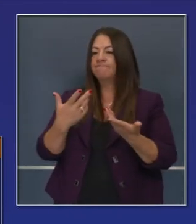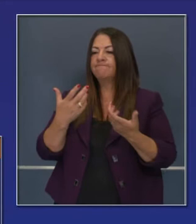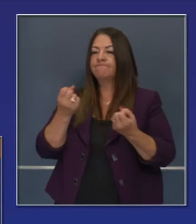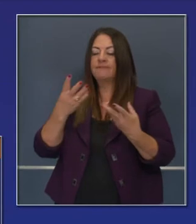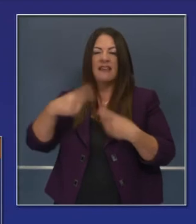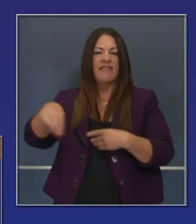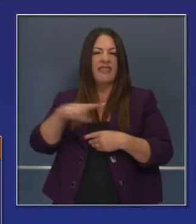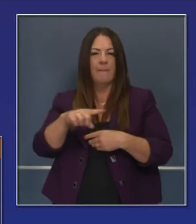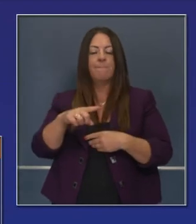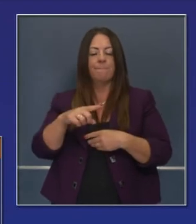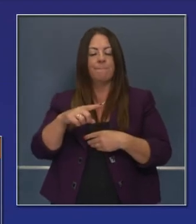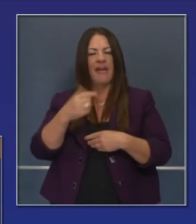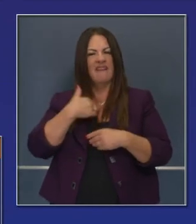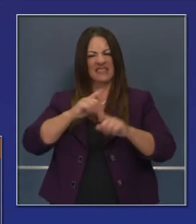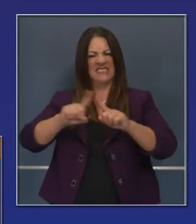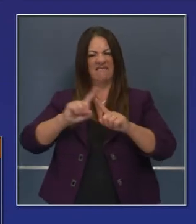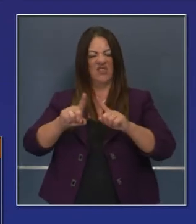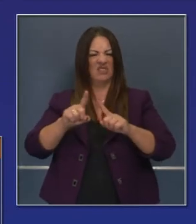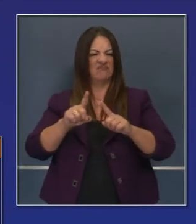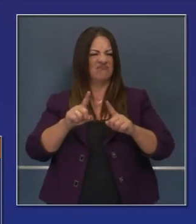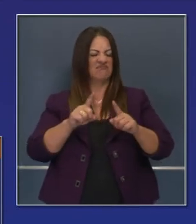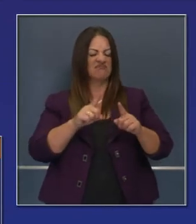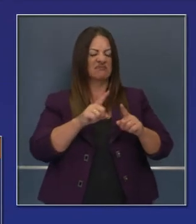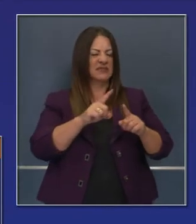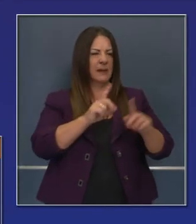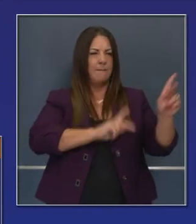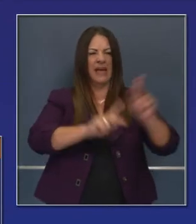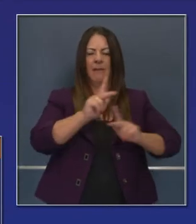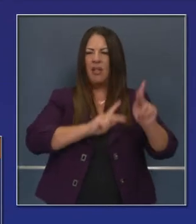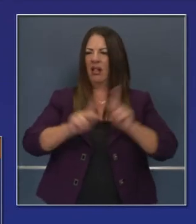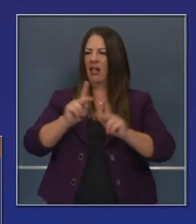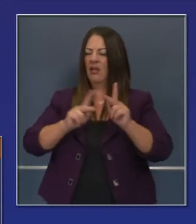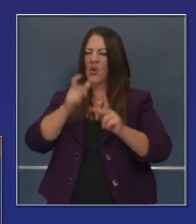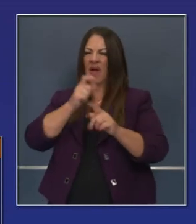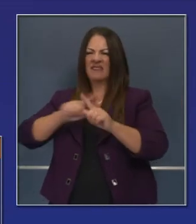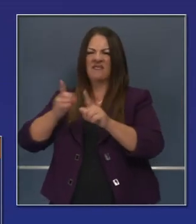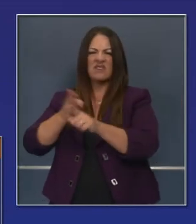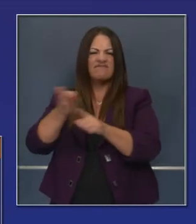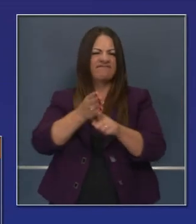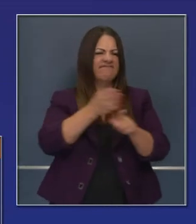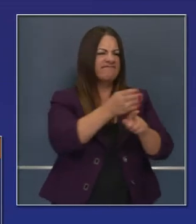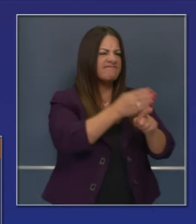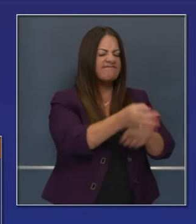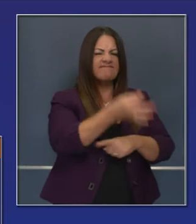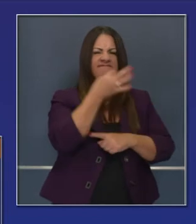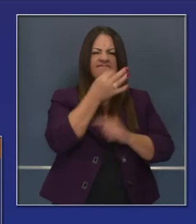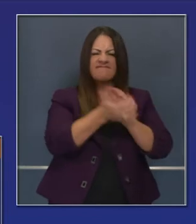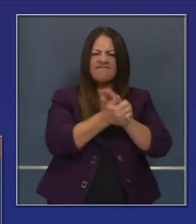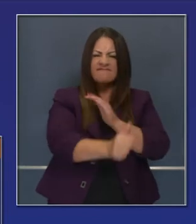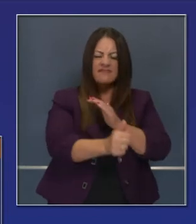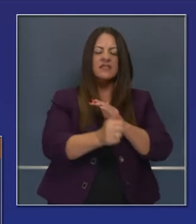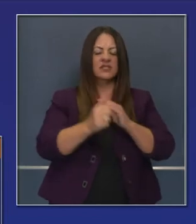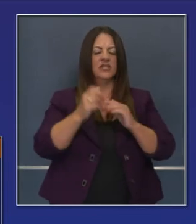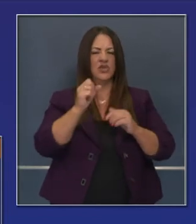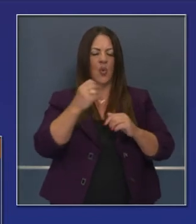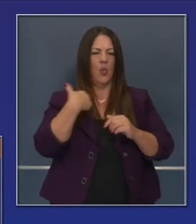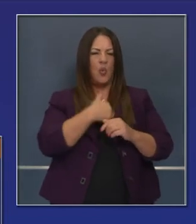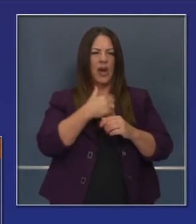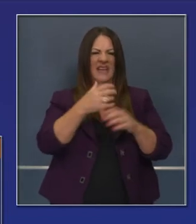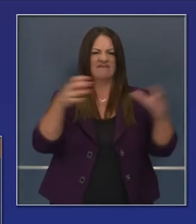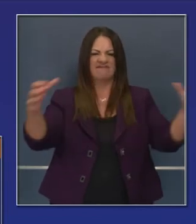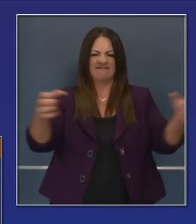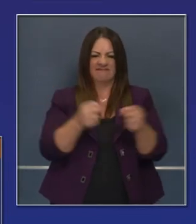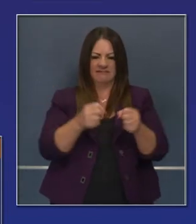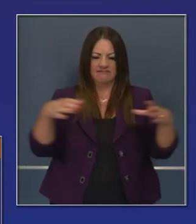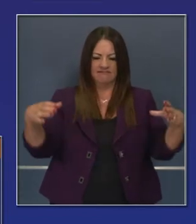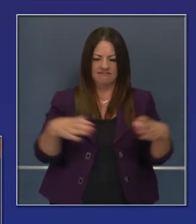trabajan con pacientes hoy día. Muchos expertos de muchos campos distintos para tener buena información variada de toda